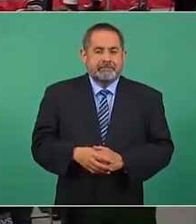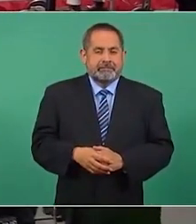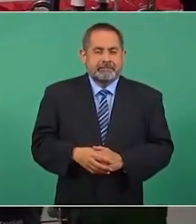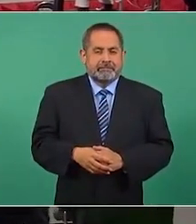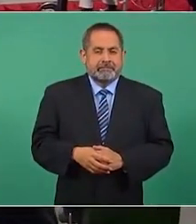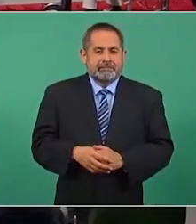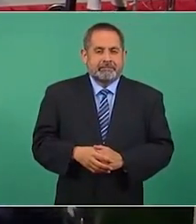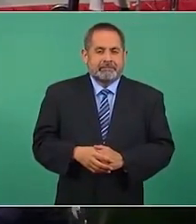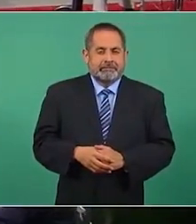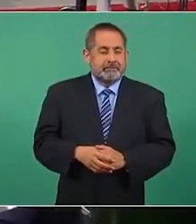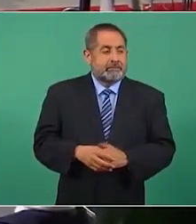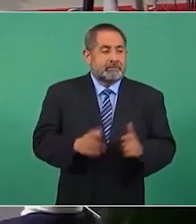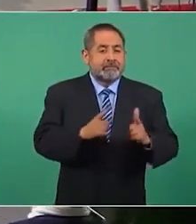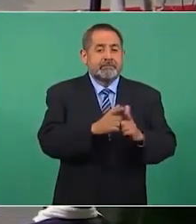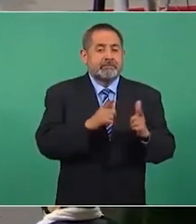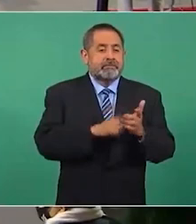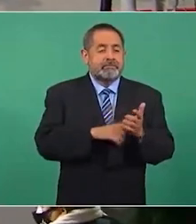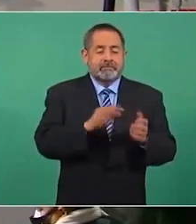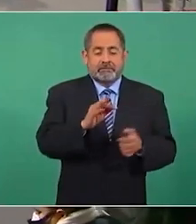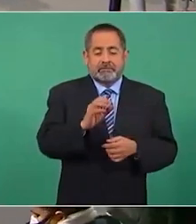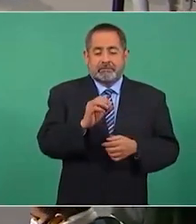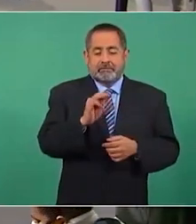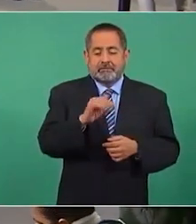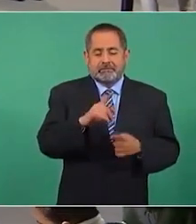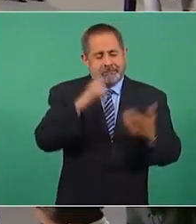grupo fórmula Jaime